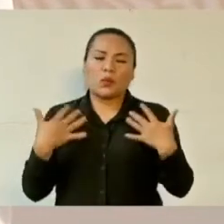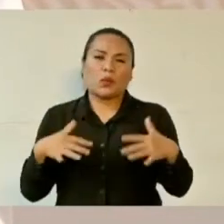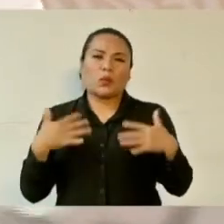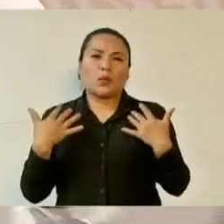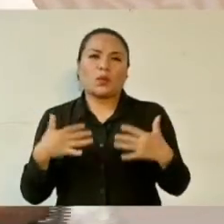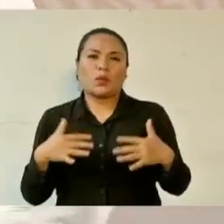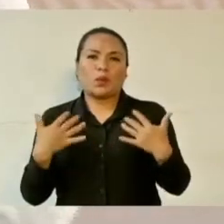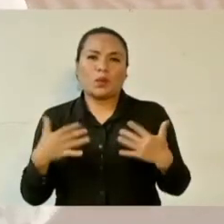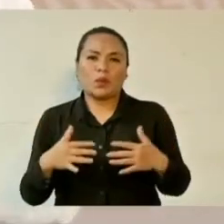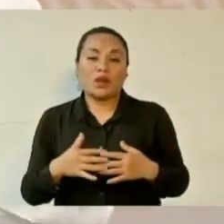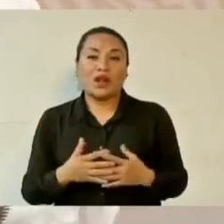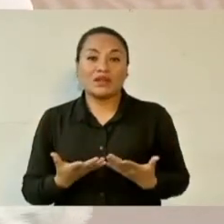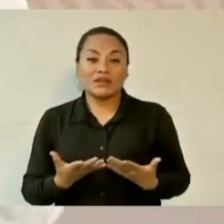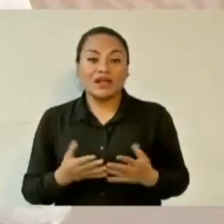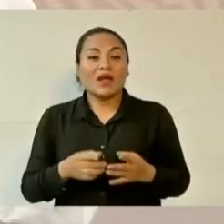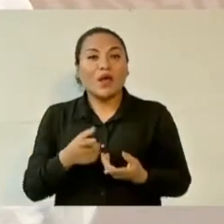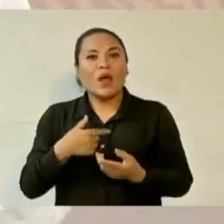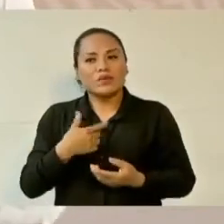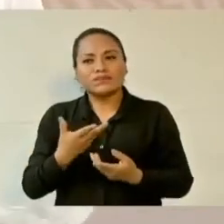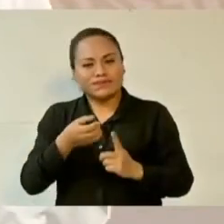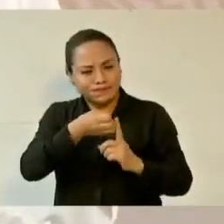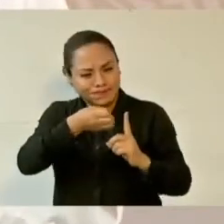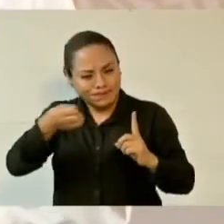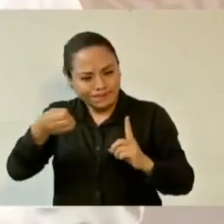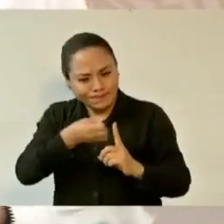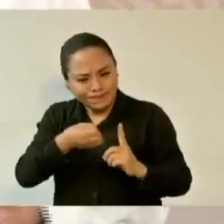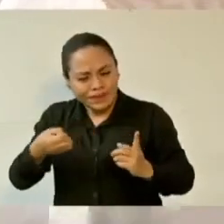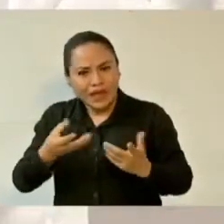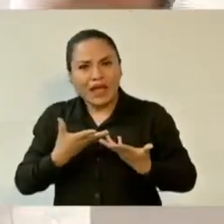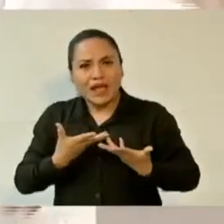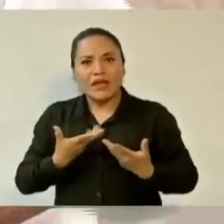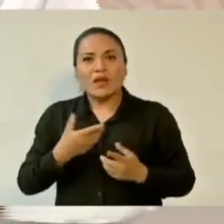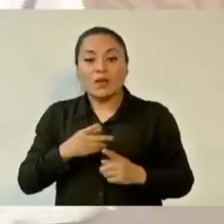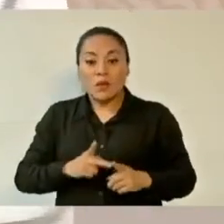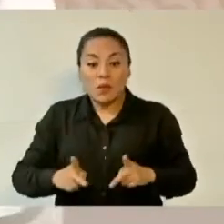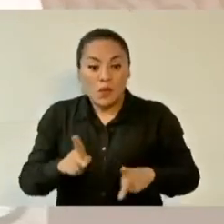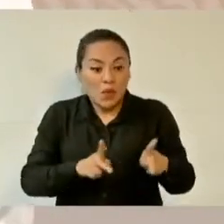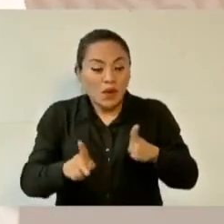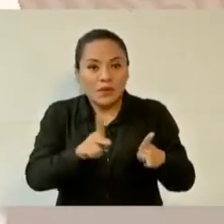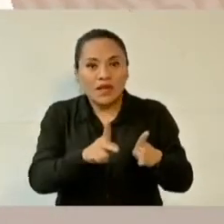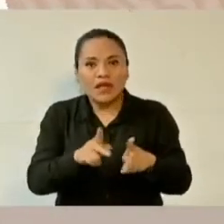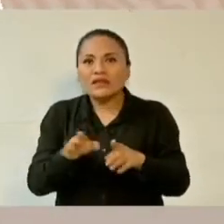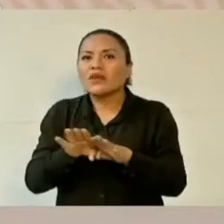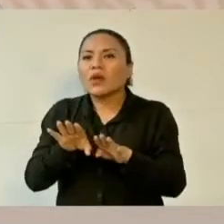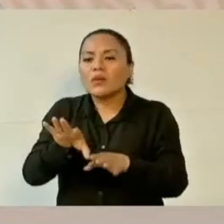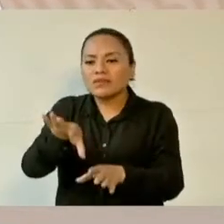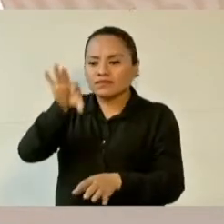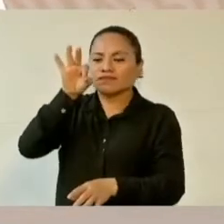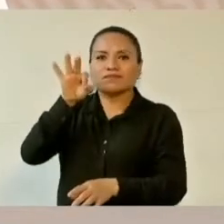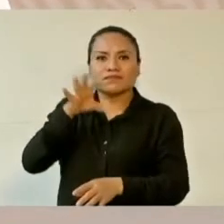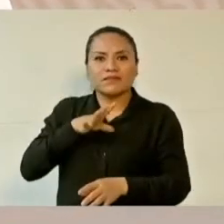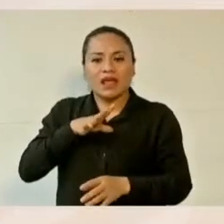Cómo se organizan los pueblos, cómo eligen a sus autoridades,